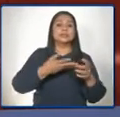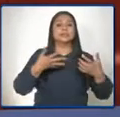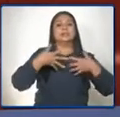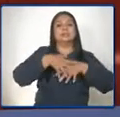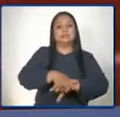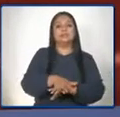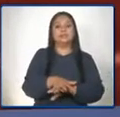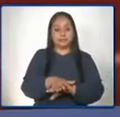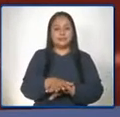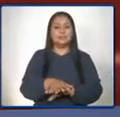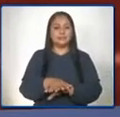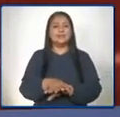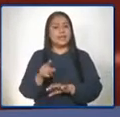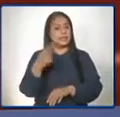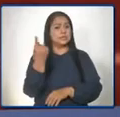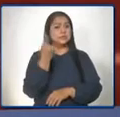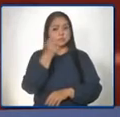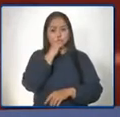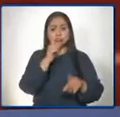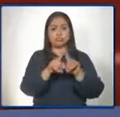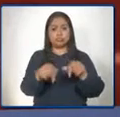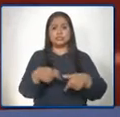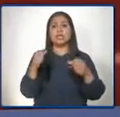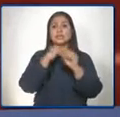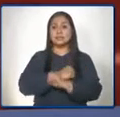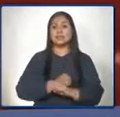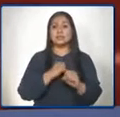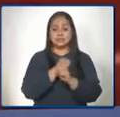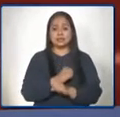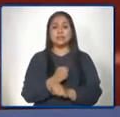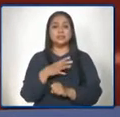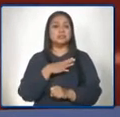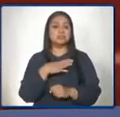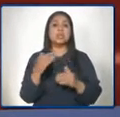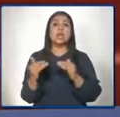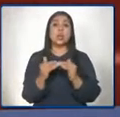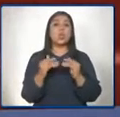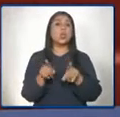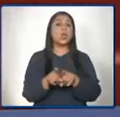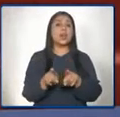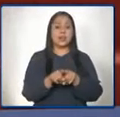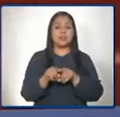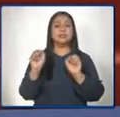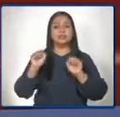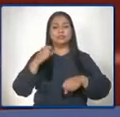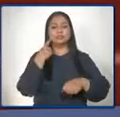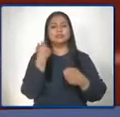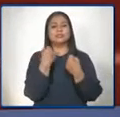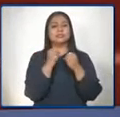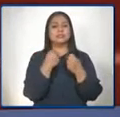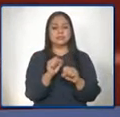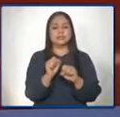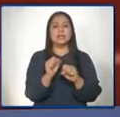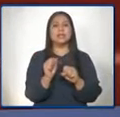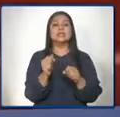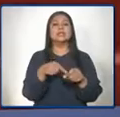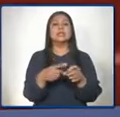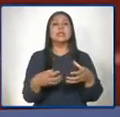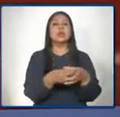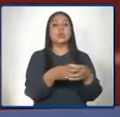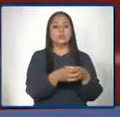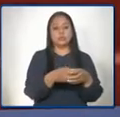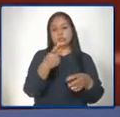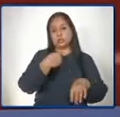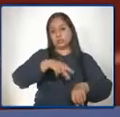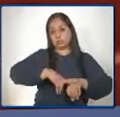el ámbito laboral. Es importante mencionar que estrategias similares estamos también realizando desde la Comisión Nacional de